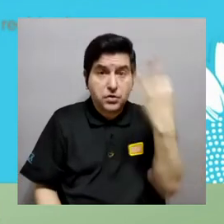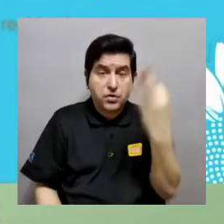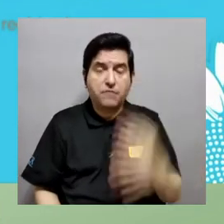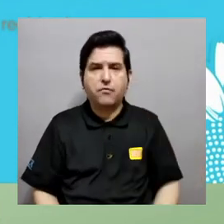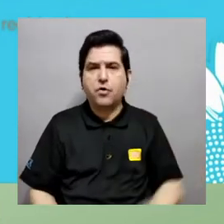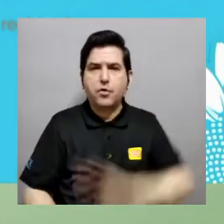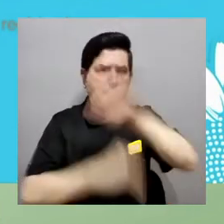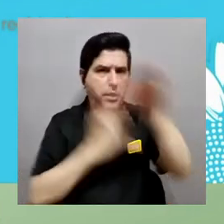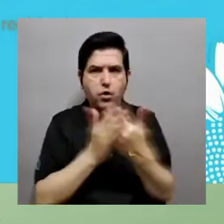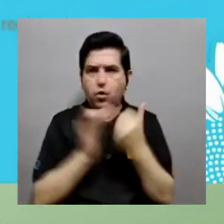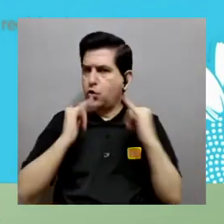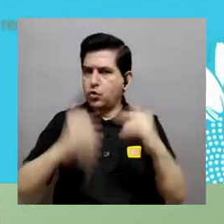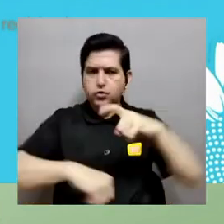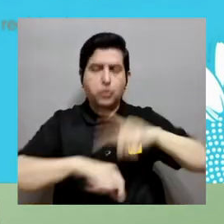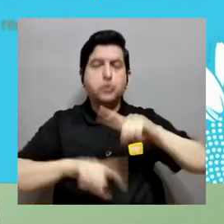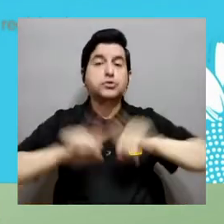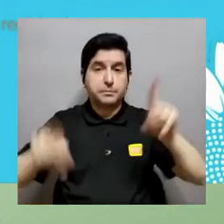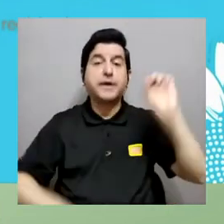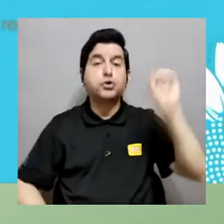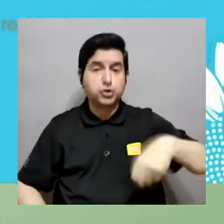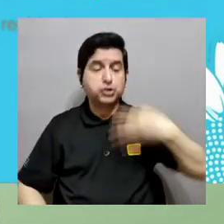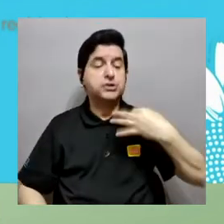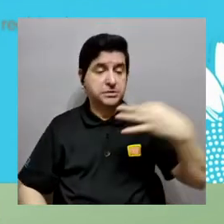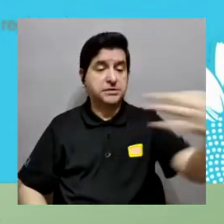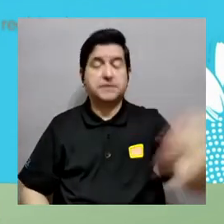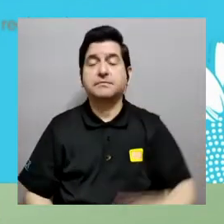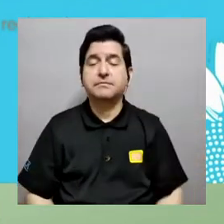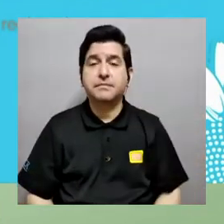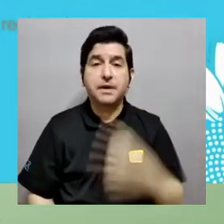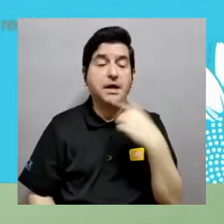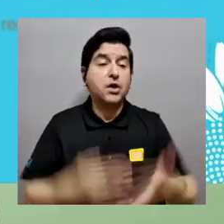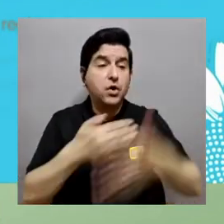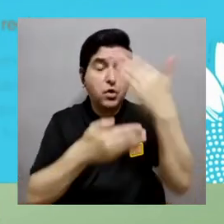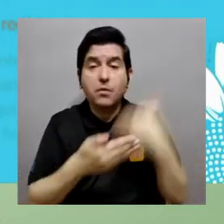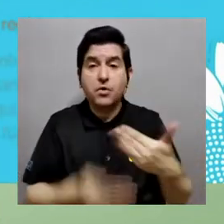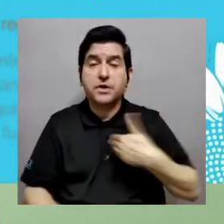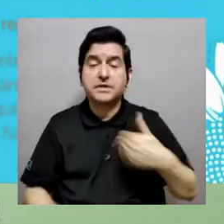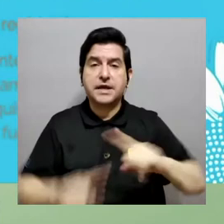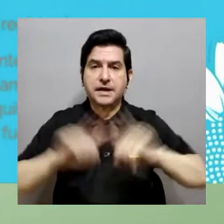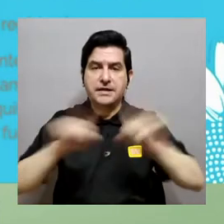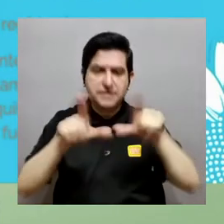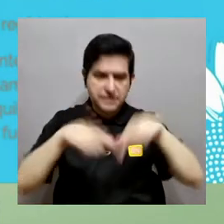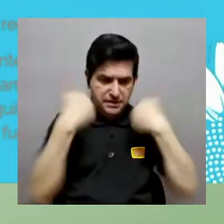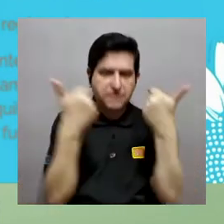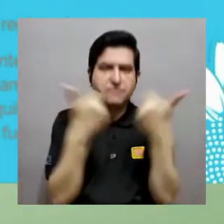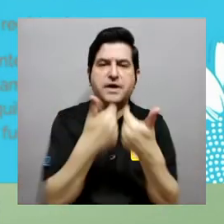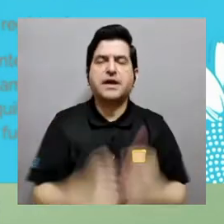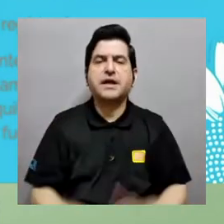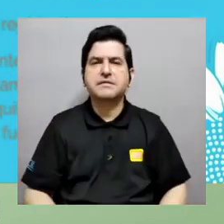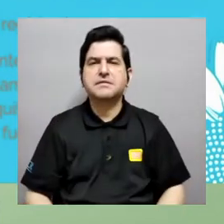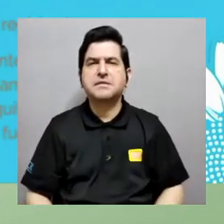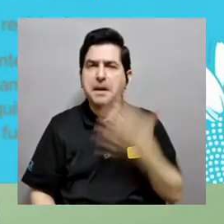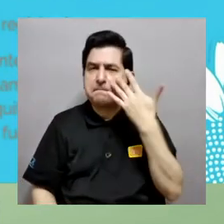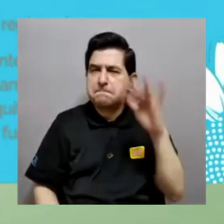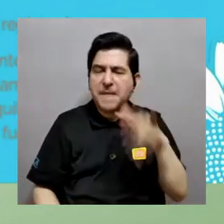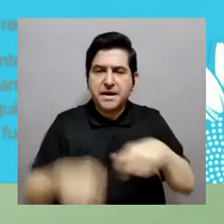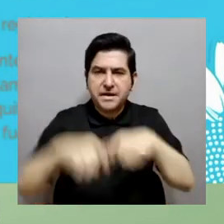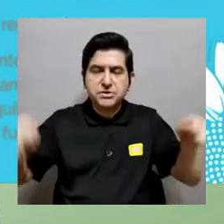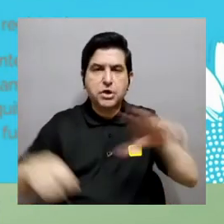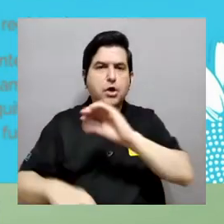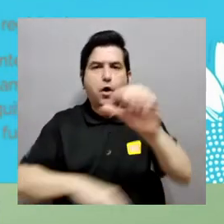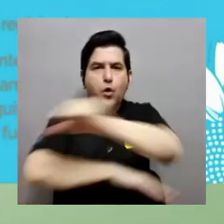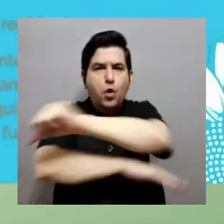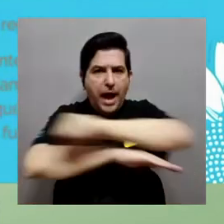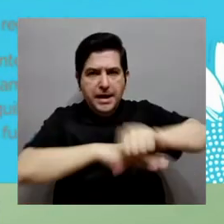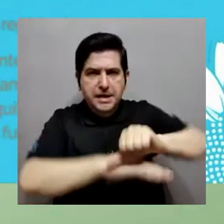trabajando casi que todos los días, de alguna manera, tal vez no todos al mismo tiempo, pero todos los días. adicionalmente, bueno, como les mencionaba,